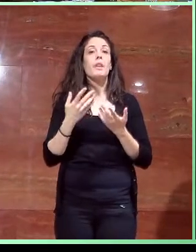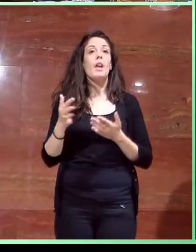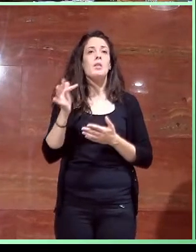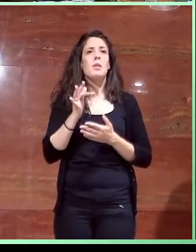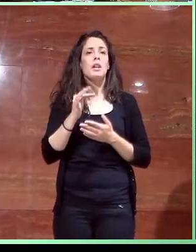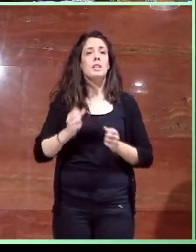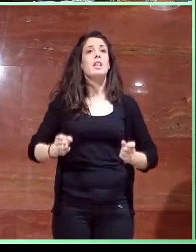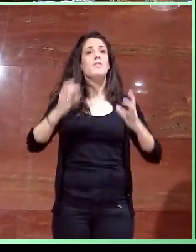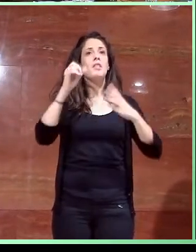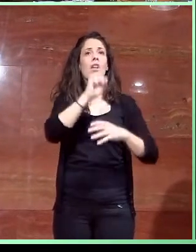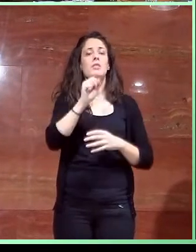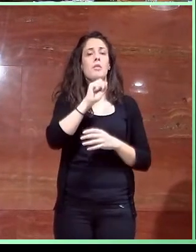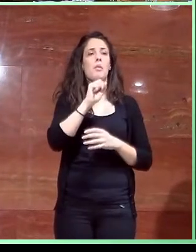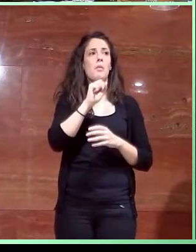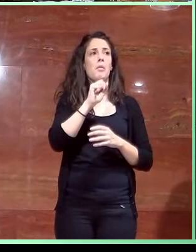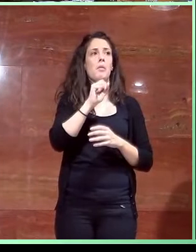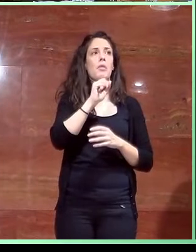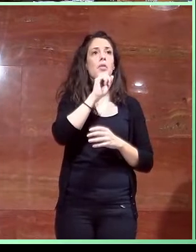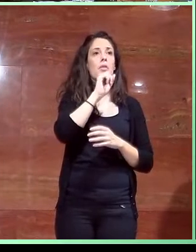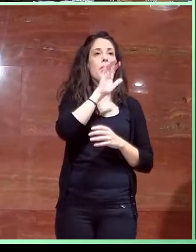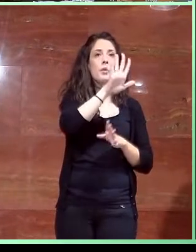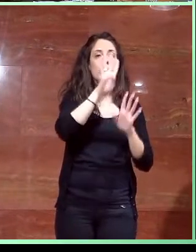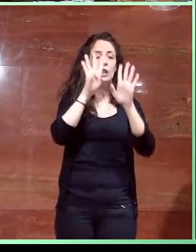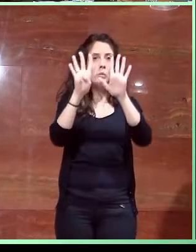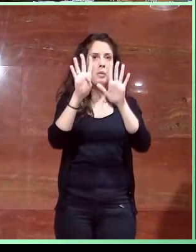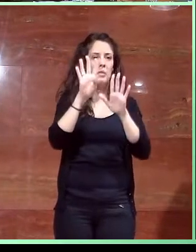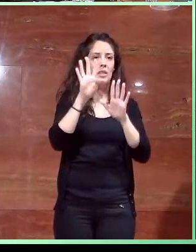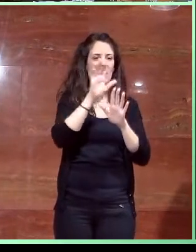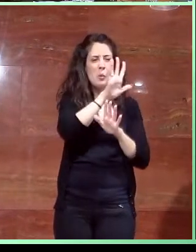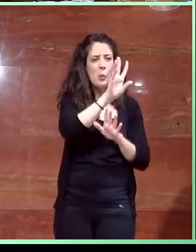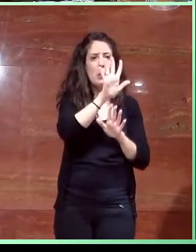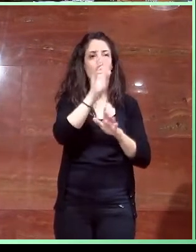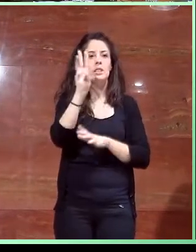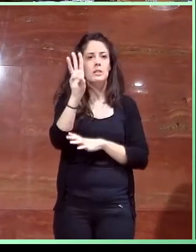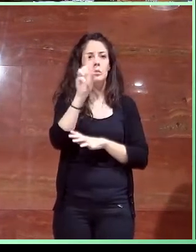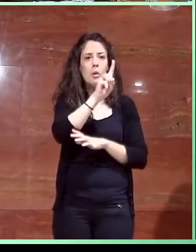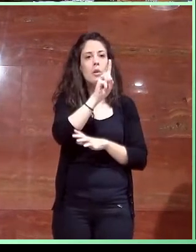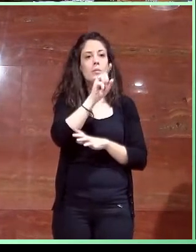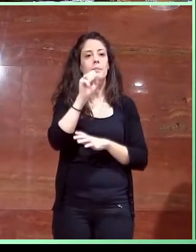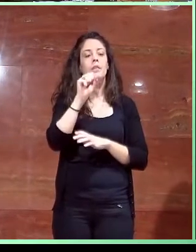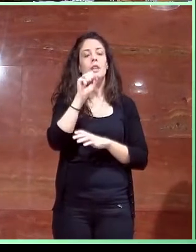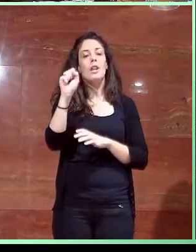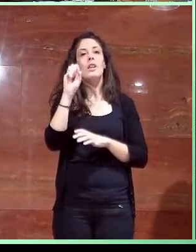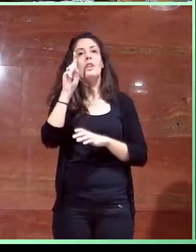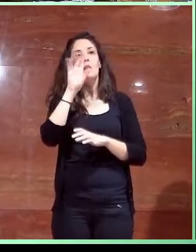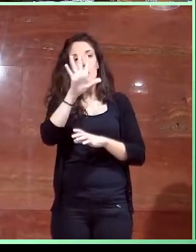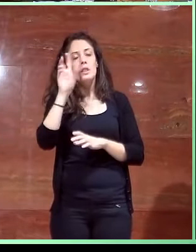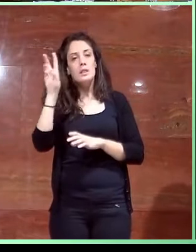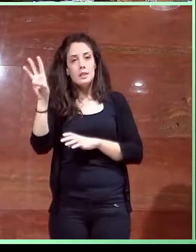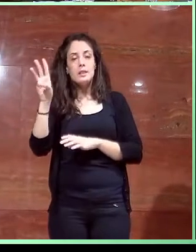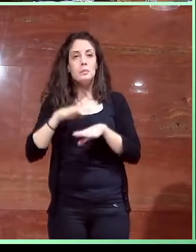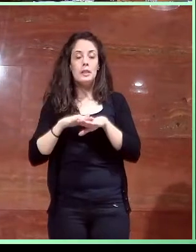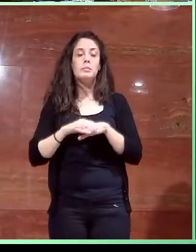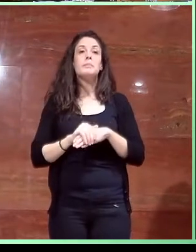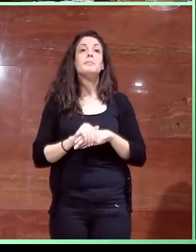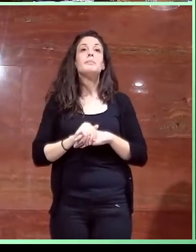edificio es del año 50 y se construyó entre el año 51 y el año 53. Era ya, digamos, existía el instituto, que